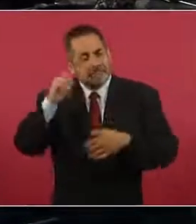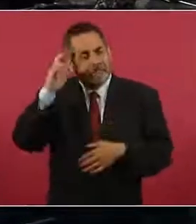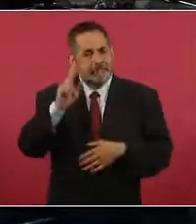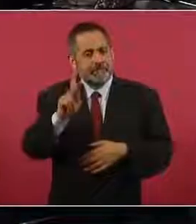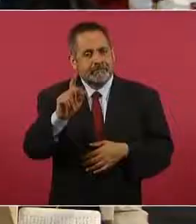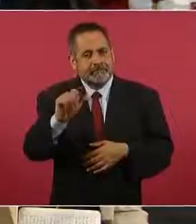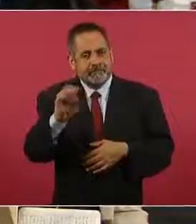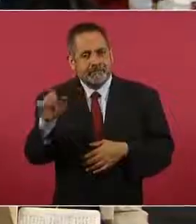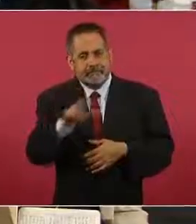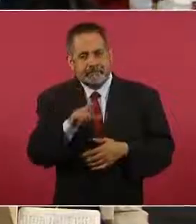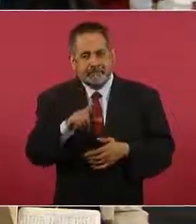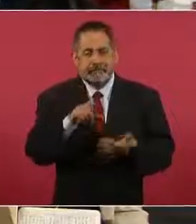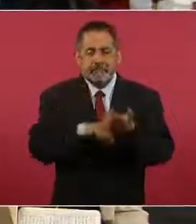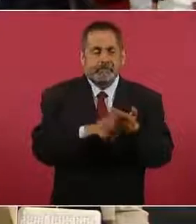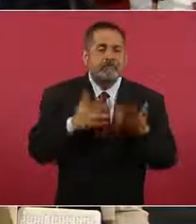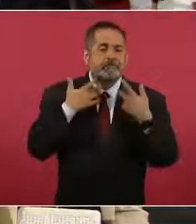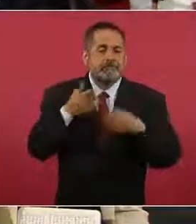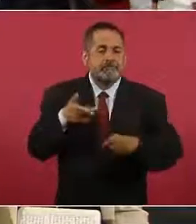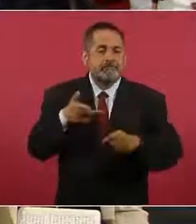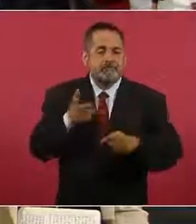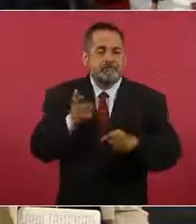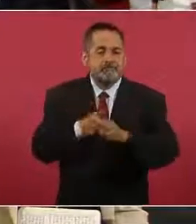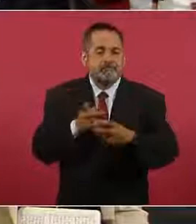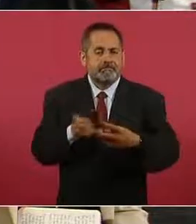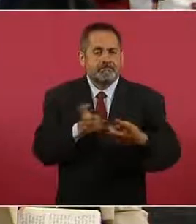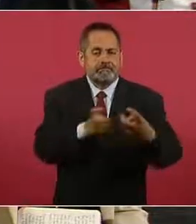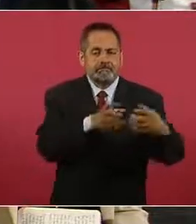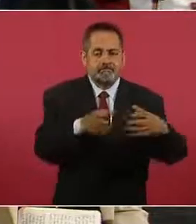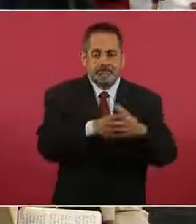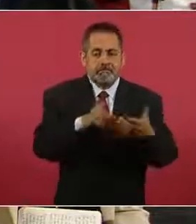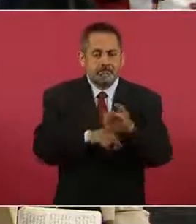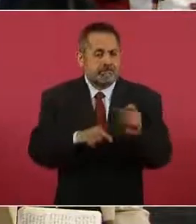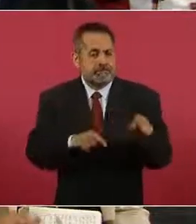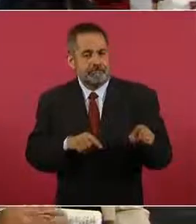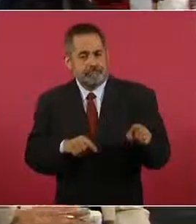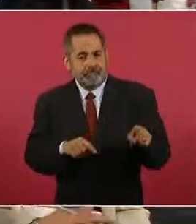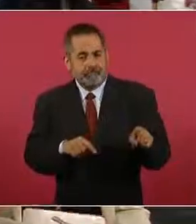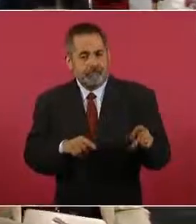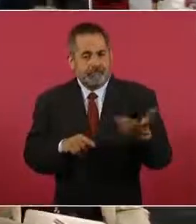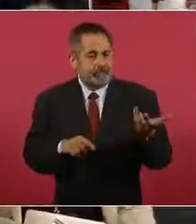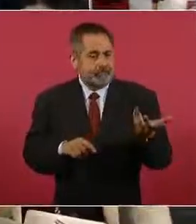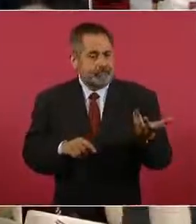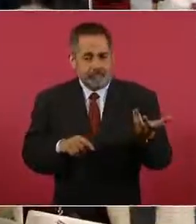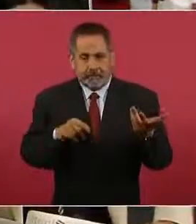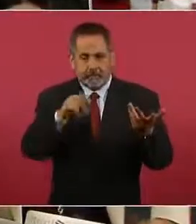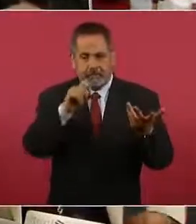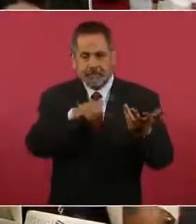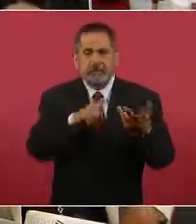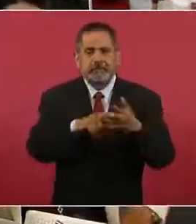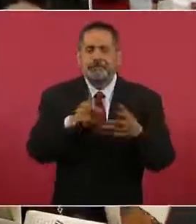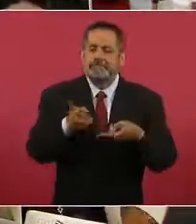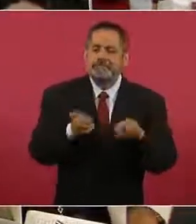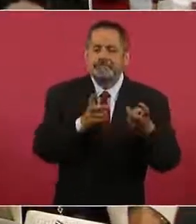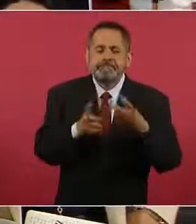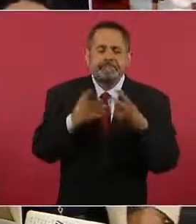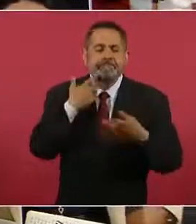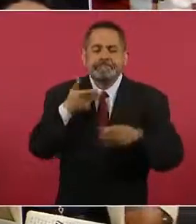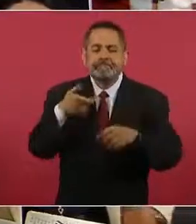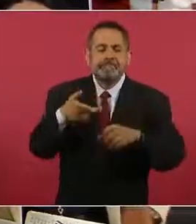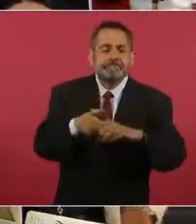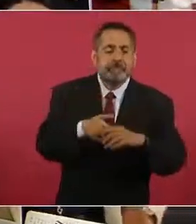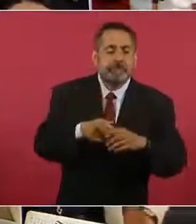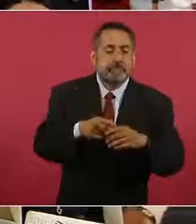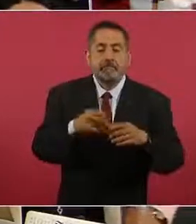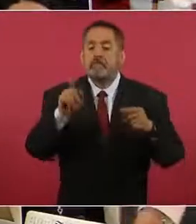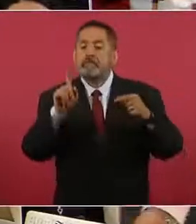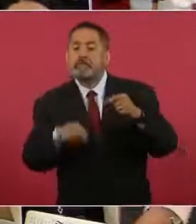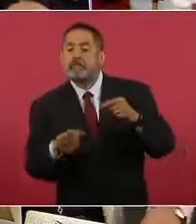huachicol, porque había arriba un gran robo, pero mejor echarle la culpa a los huachicoleros, que robaban los ductos con pequeñas tomas y así